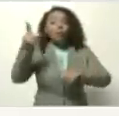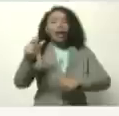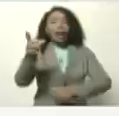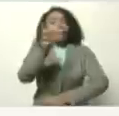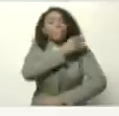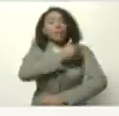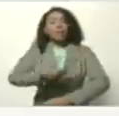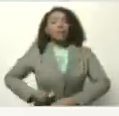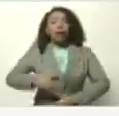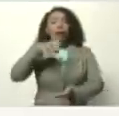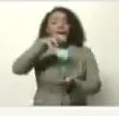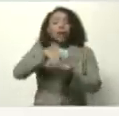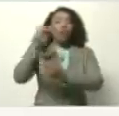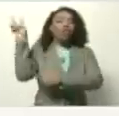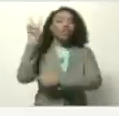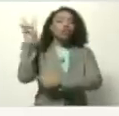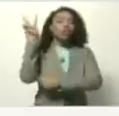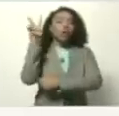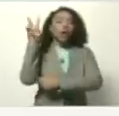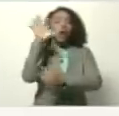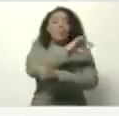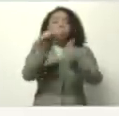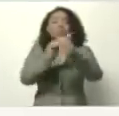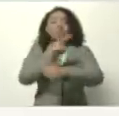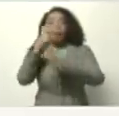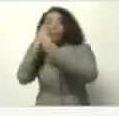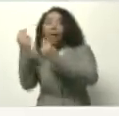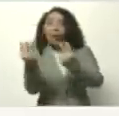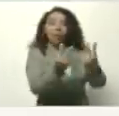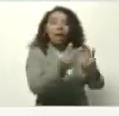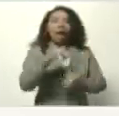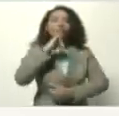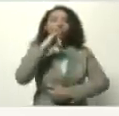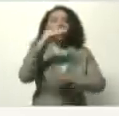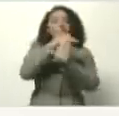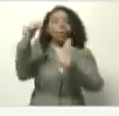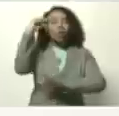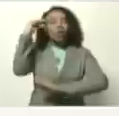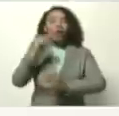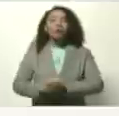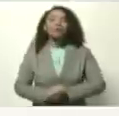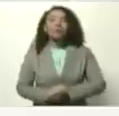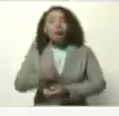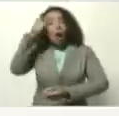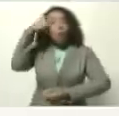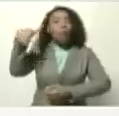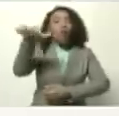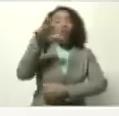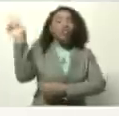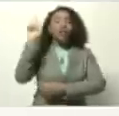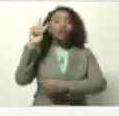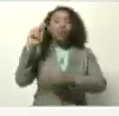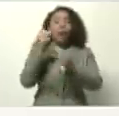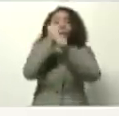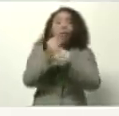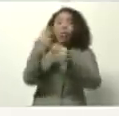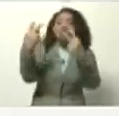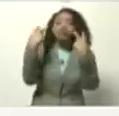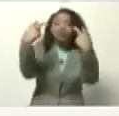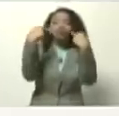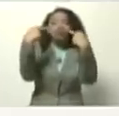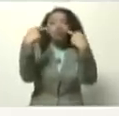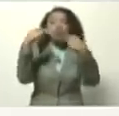Nacional del Estado venezolano. Vicepresidenta, bienvenida a la emisión meridiana de la noticia. El pueblo venezolano está expectante de lo que está